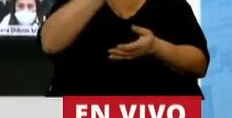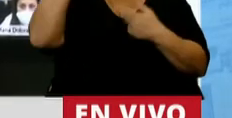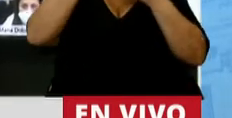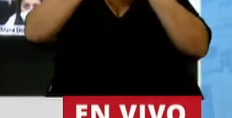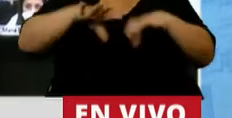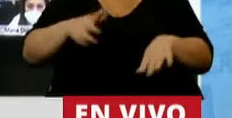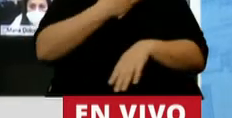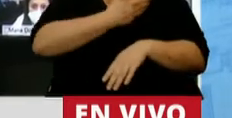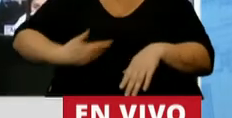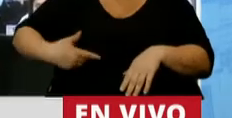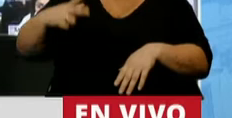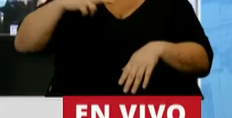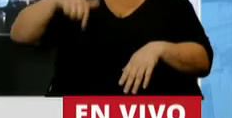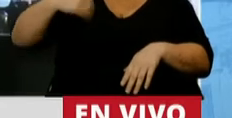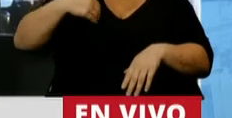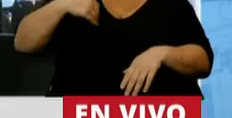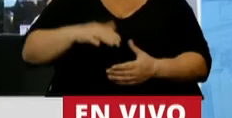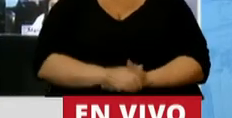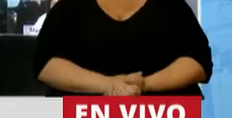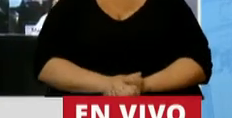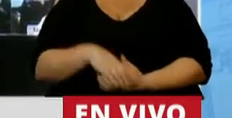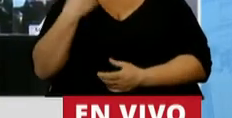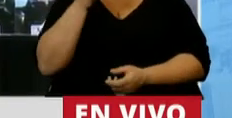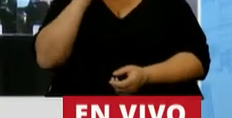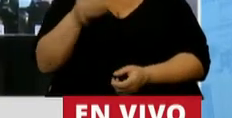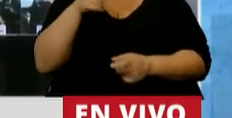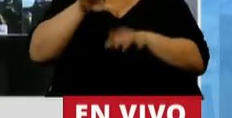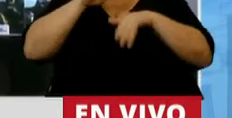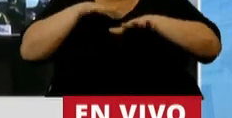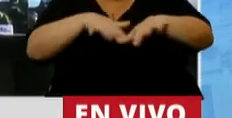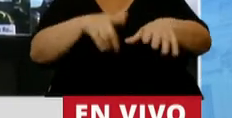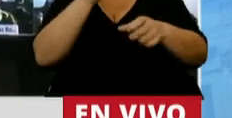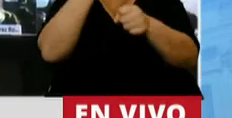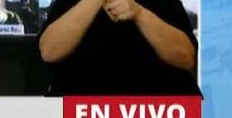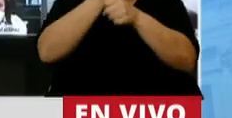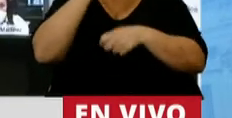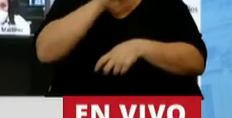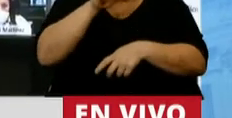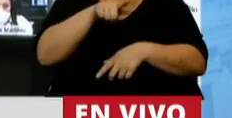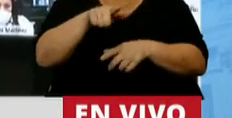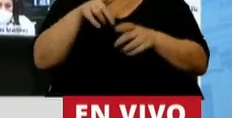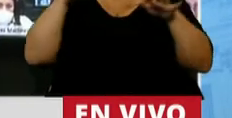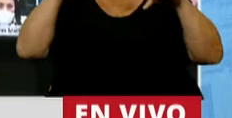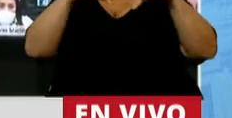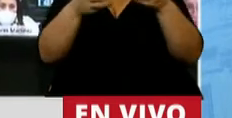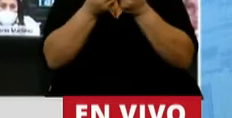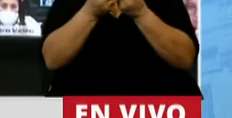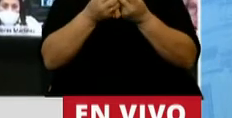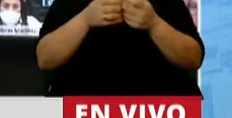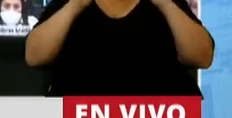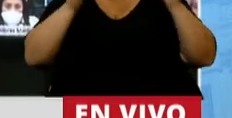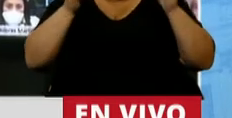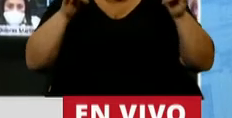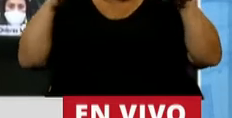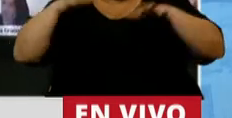arrancó el último gobierno neoliberal en nuestro país y saber que esas movilizaciones de trabajadores y trabajadoras estaban llenas de